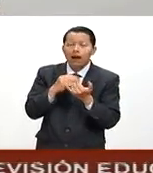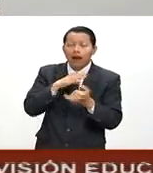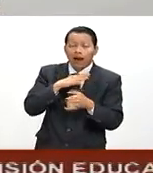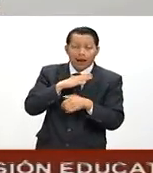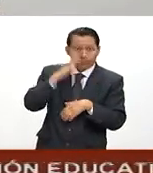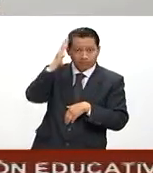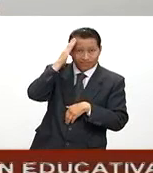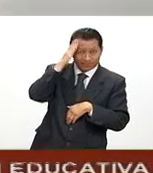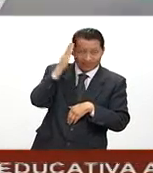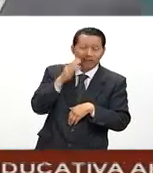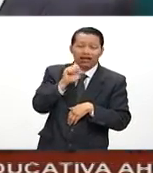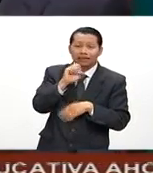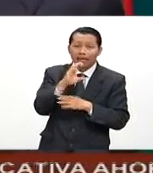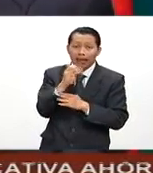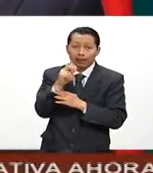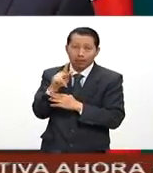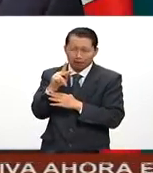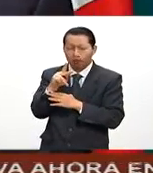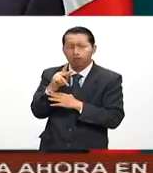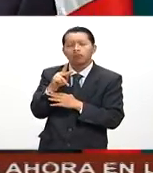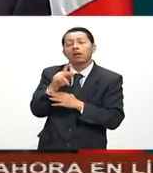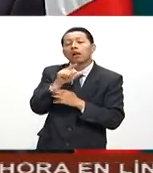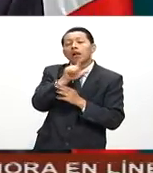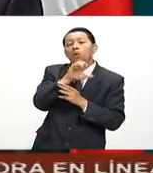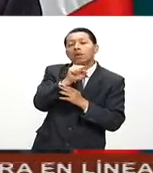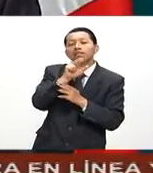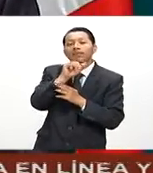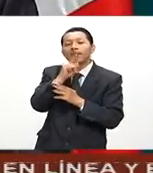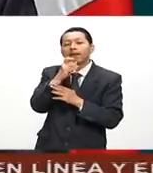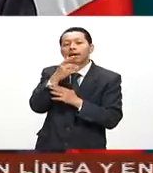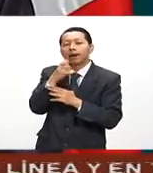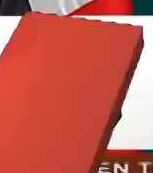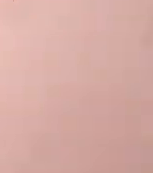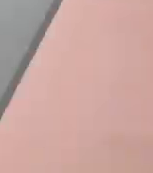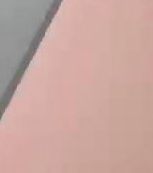aseguró que el ahorro da estabilidad económica al país.